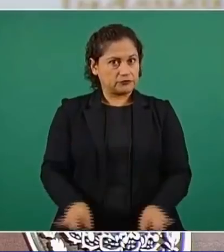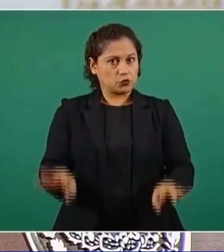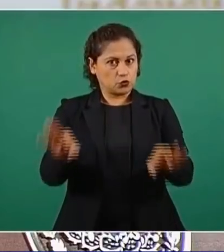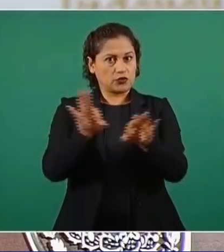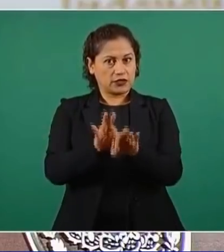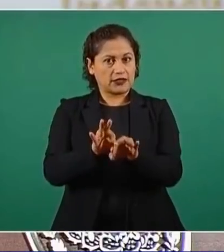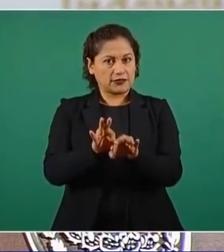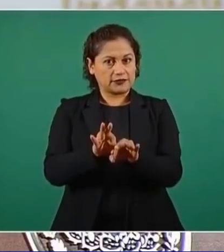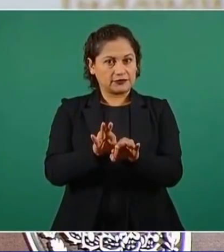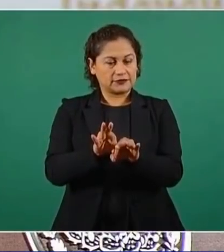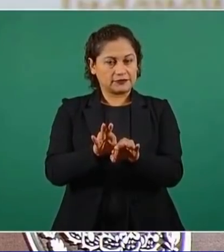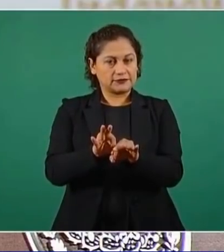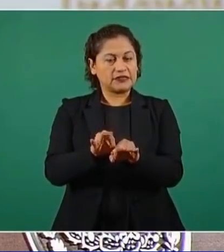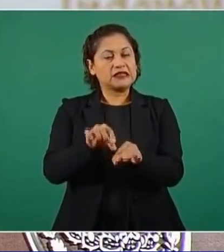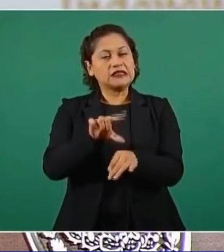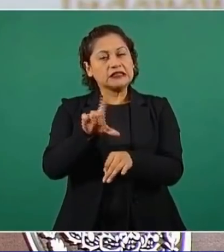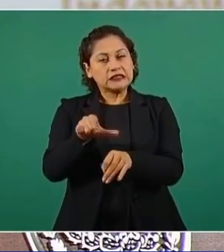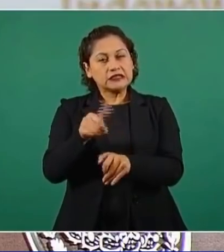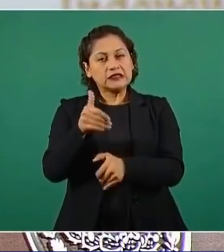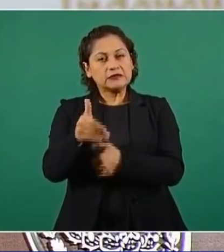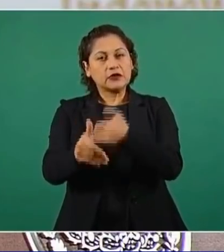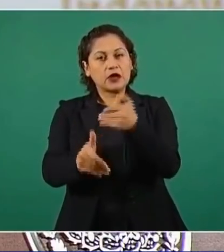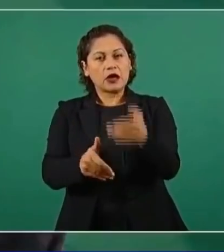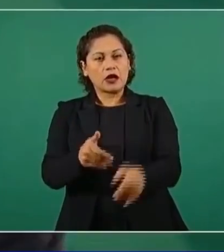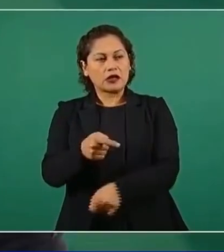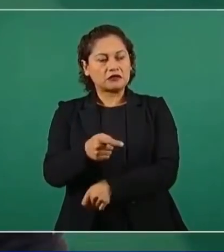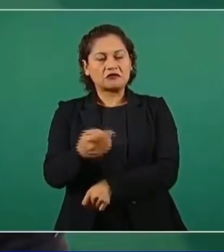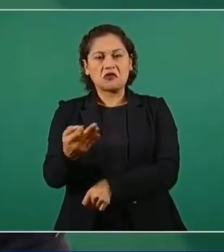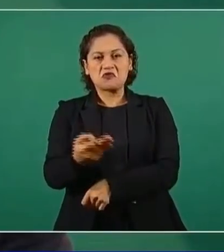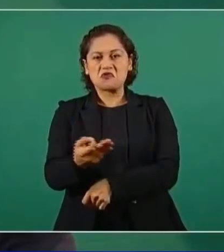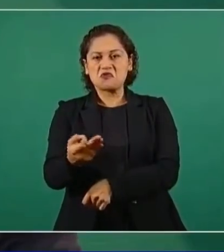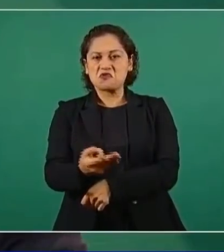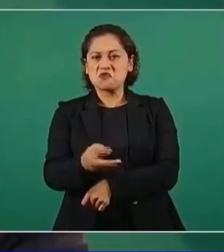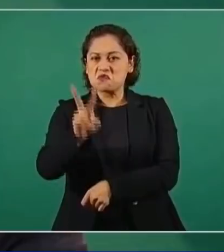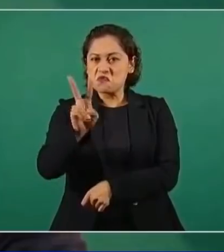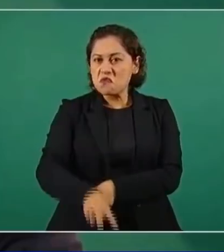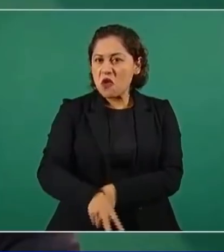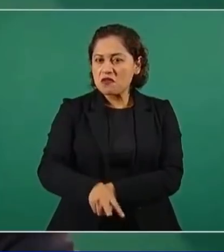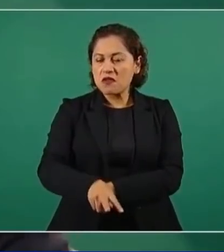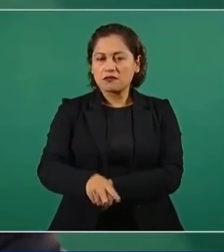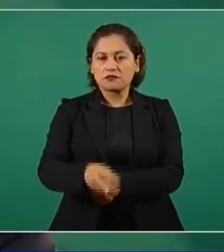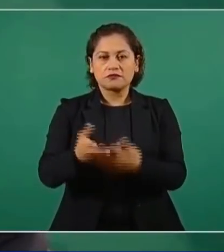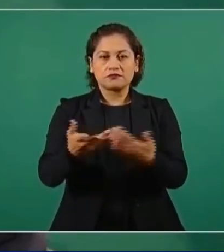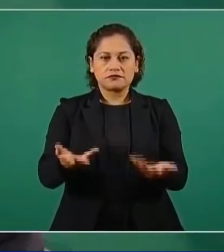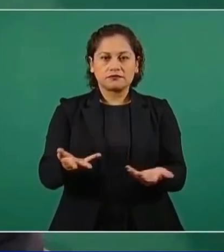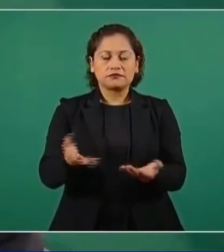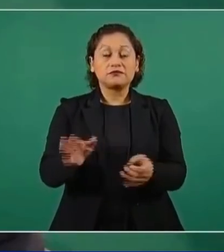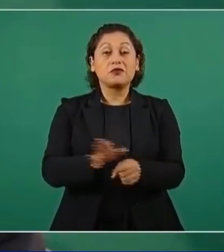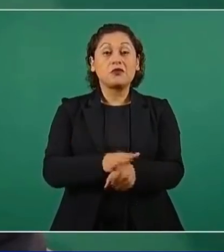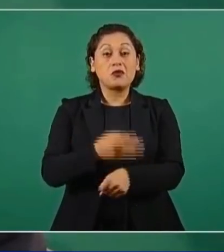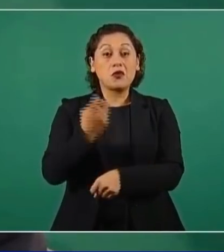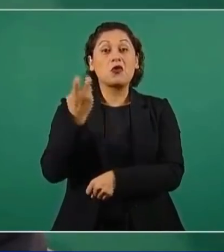convierten en vetos. Y por eso no procede